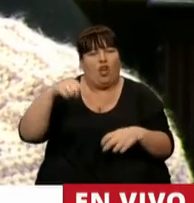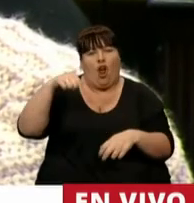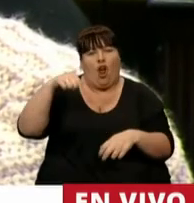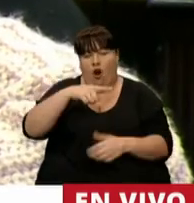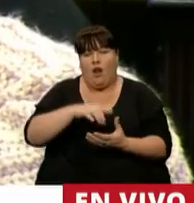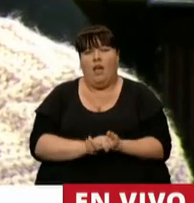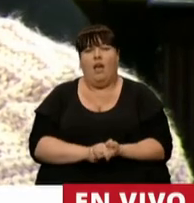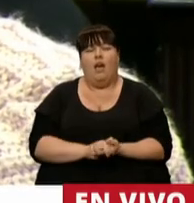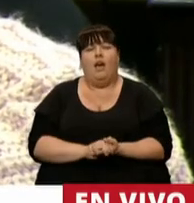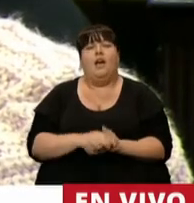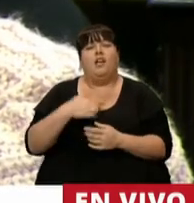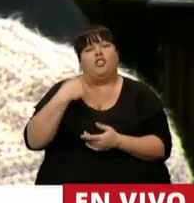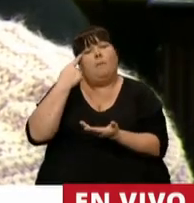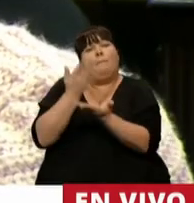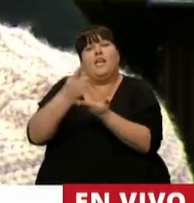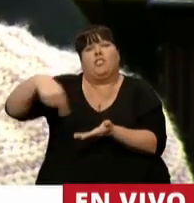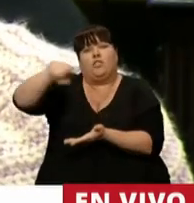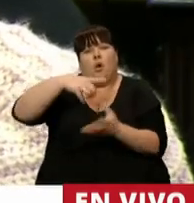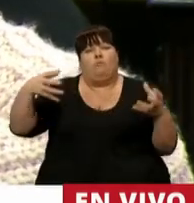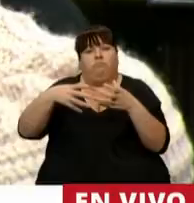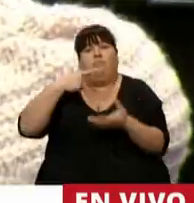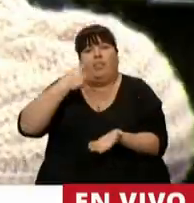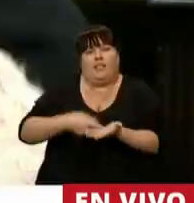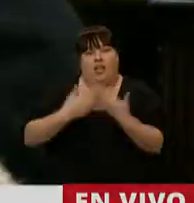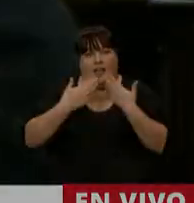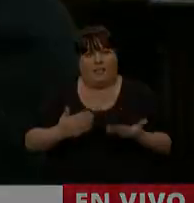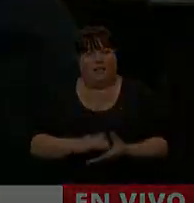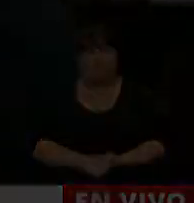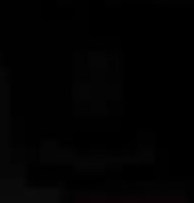llevando y lo pongo a consideración de todo este cuerpo. Gracias.